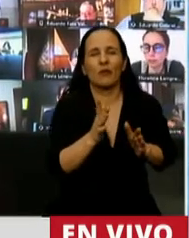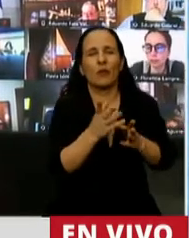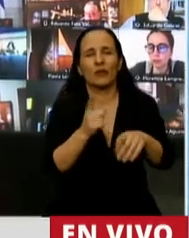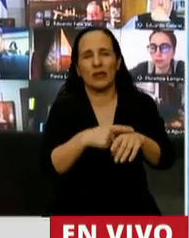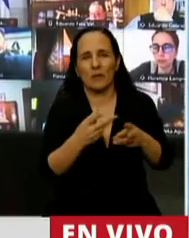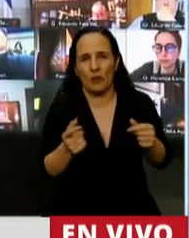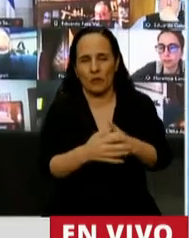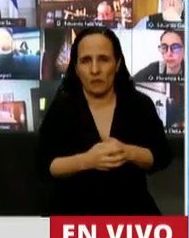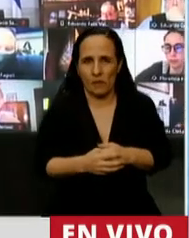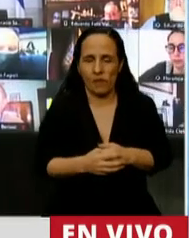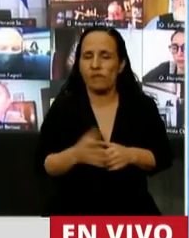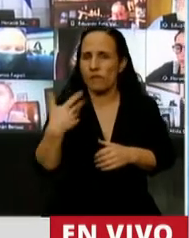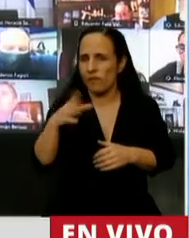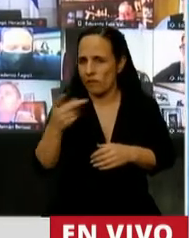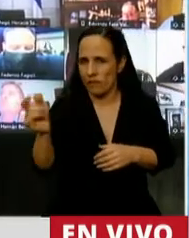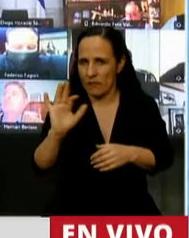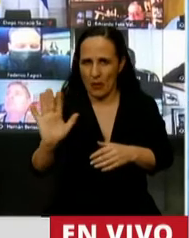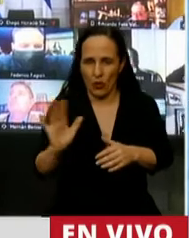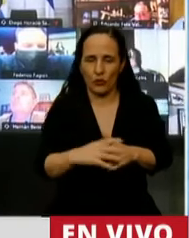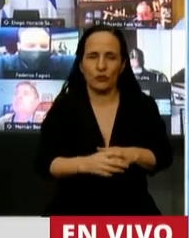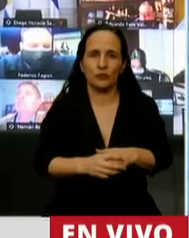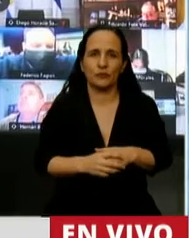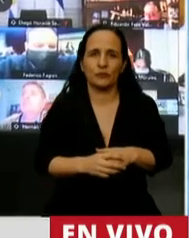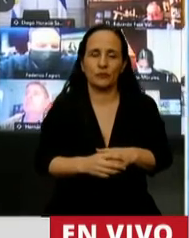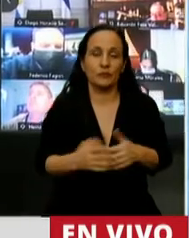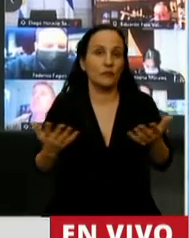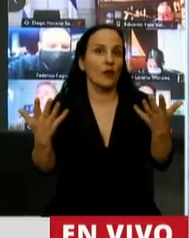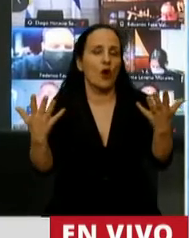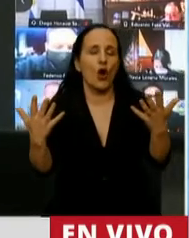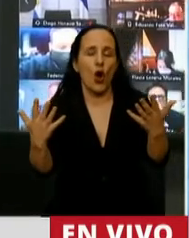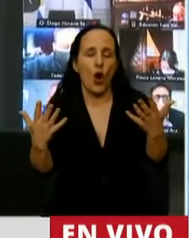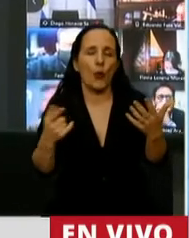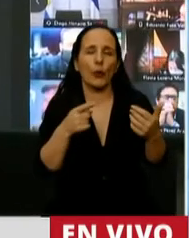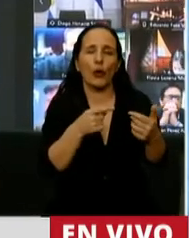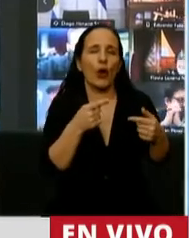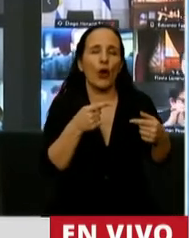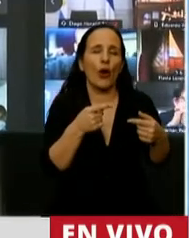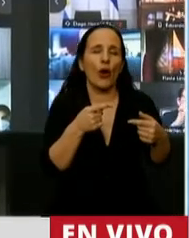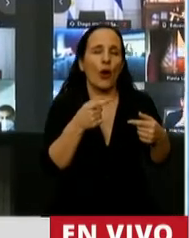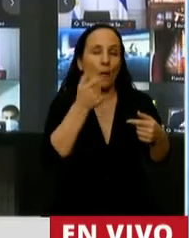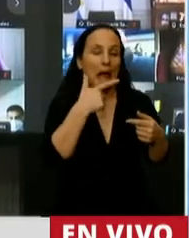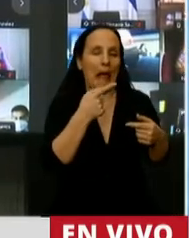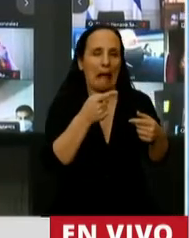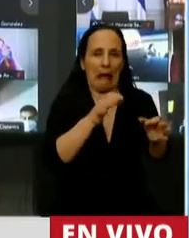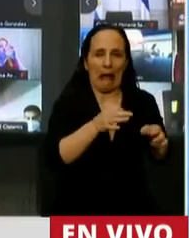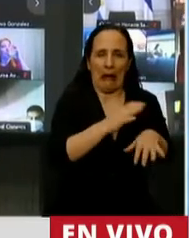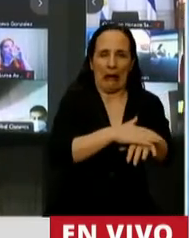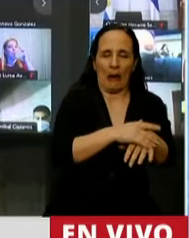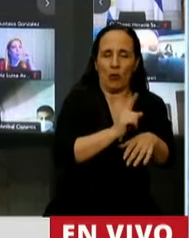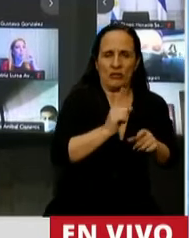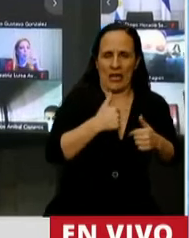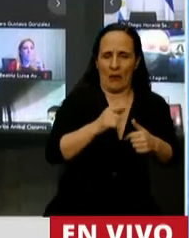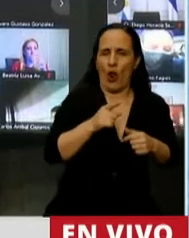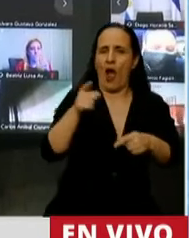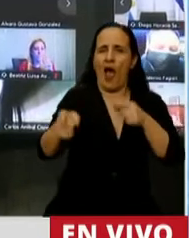capacidad. Ya voy terminando, Presidente. Sin lugar a dudas para ocultar su propia negligencia y responsabilizar